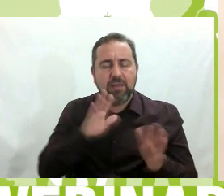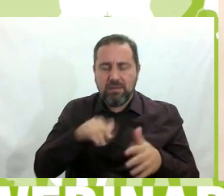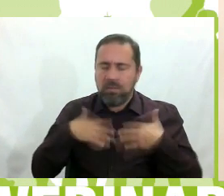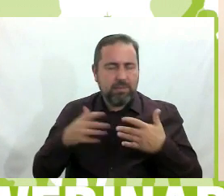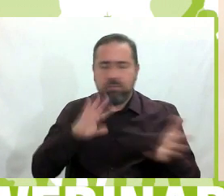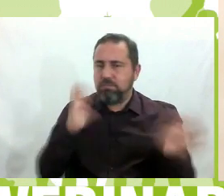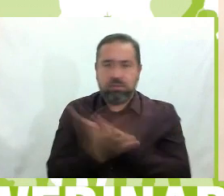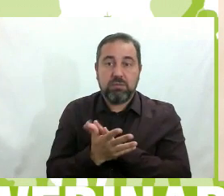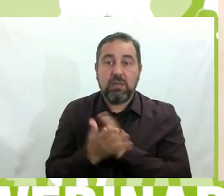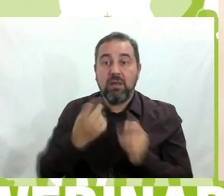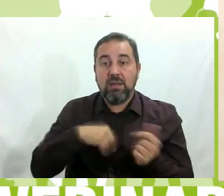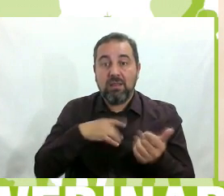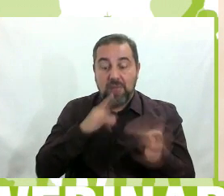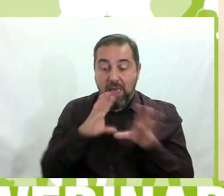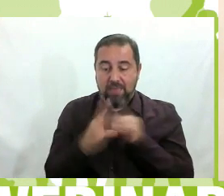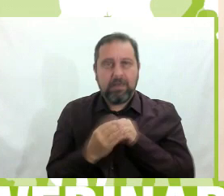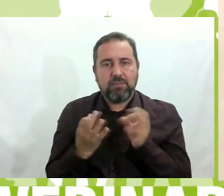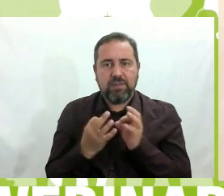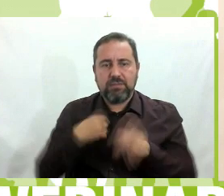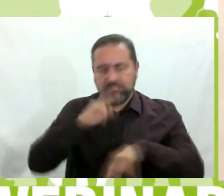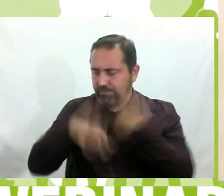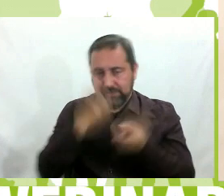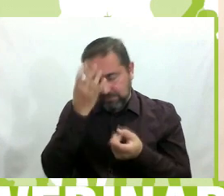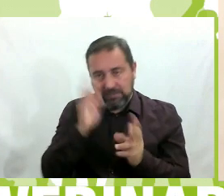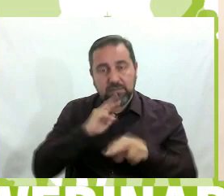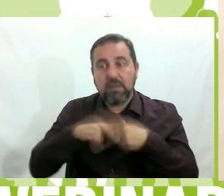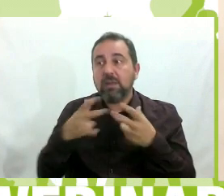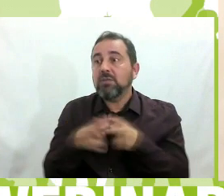adaptar y reinventar la nueva realidad socialdemográfica.